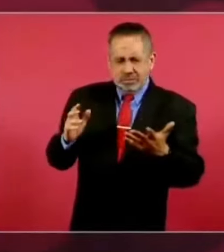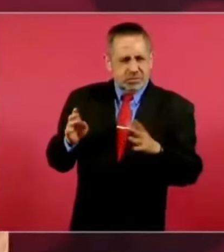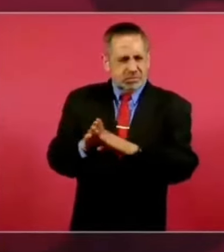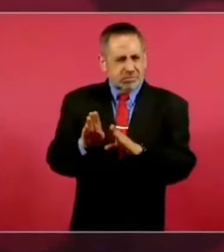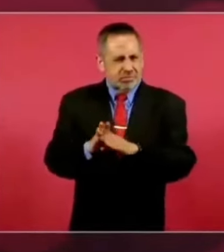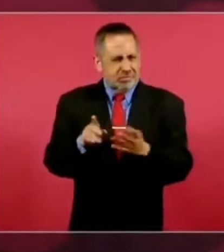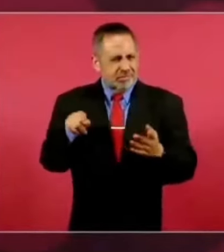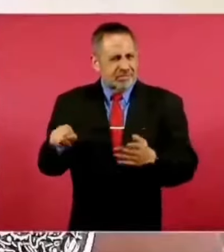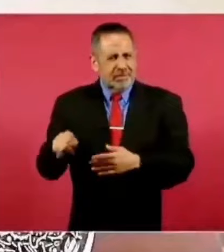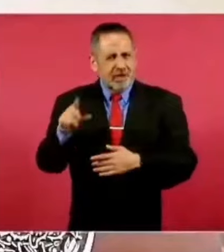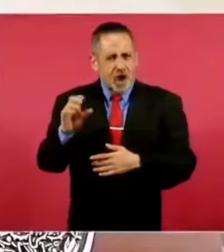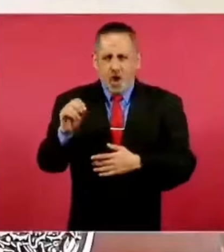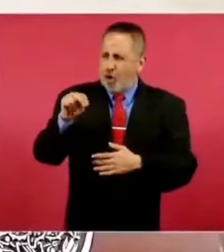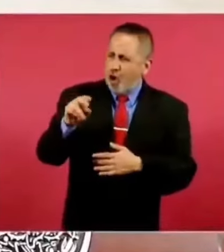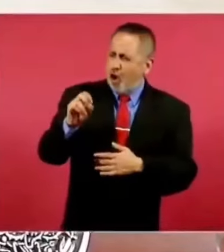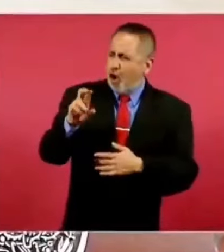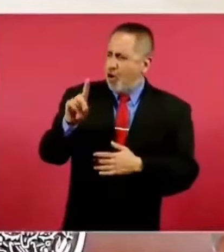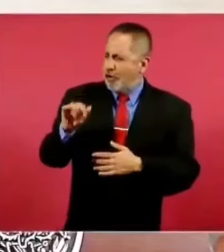Concordia.